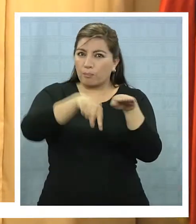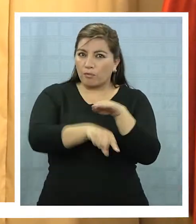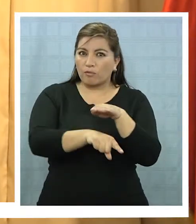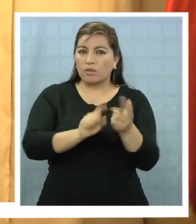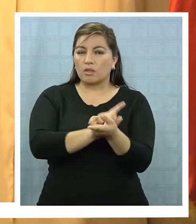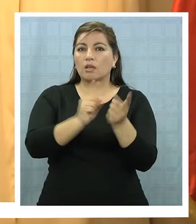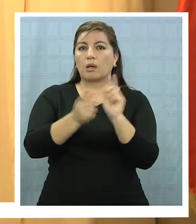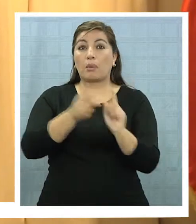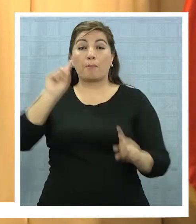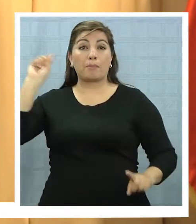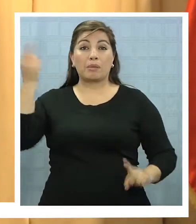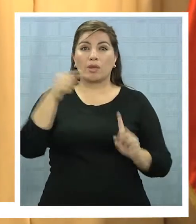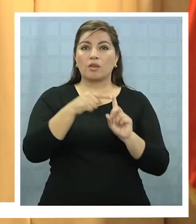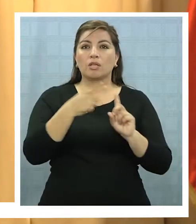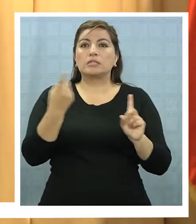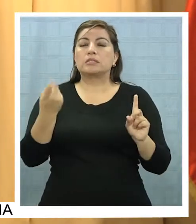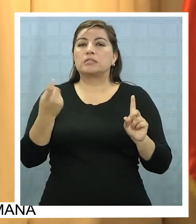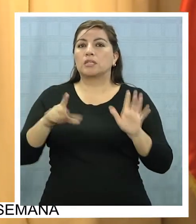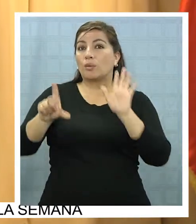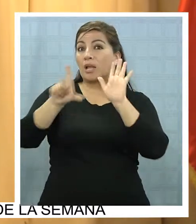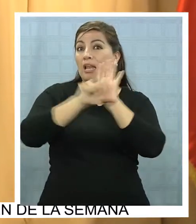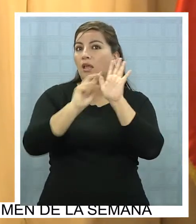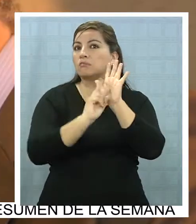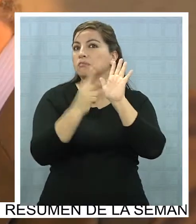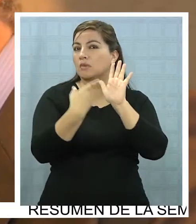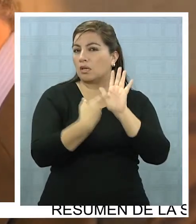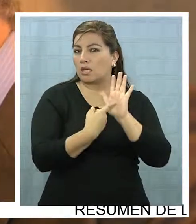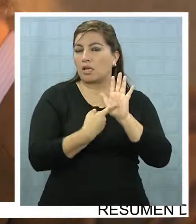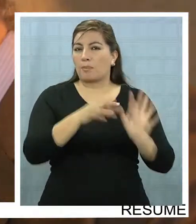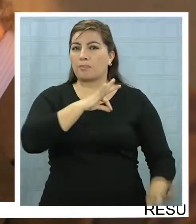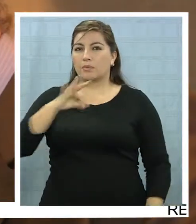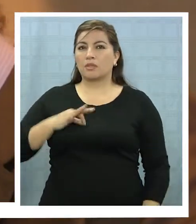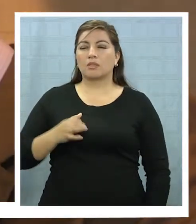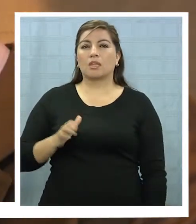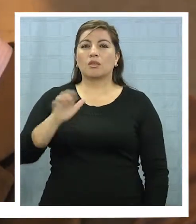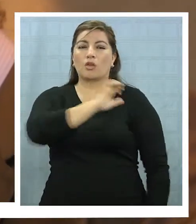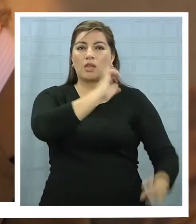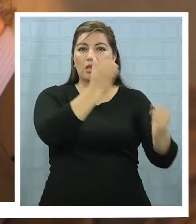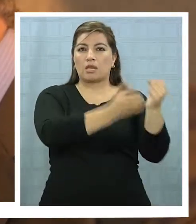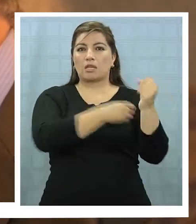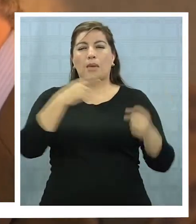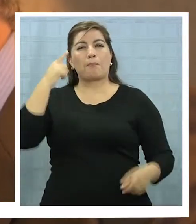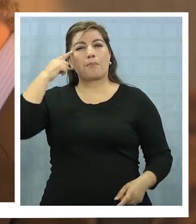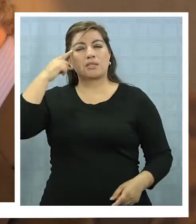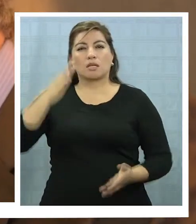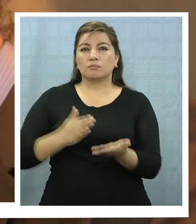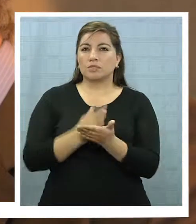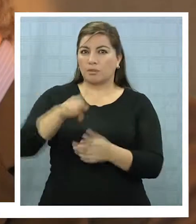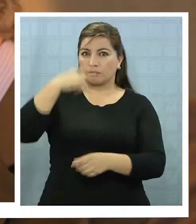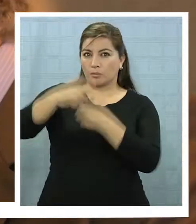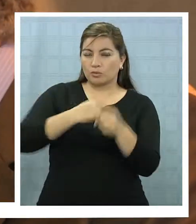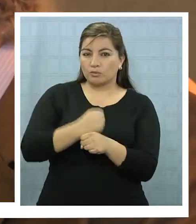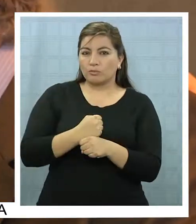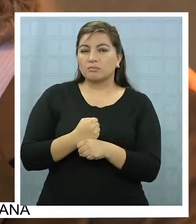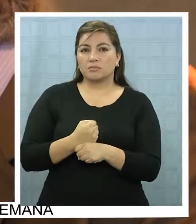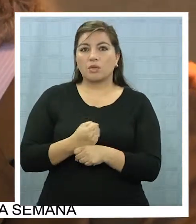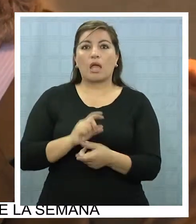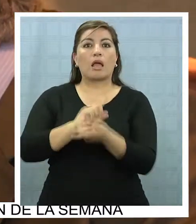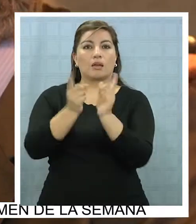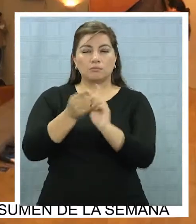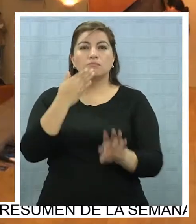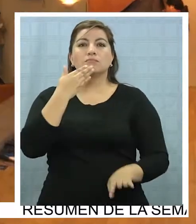primero, el cambio en la legislación que el Ministerio de Energía anuncia iniciará el próximo año. Cambios que también